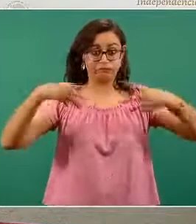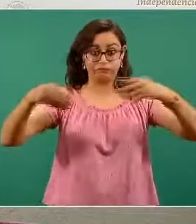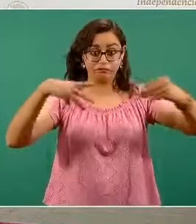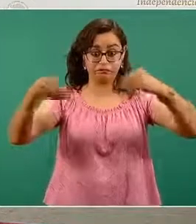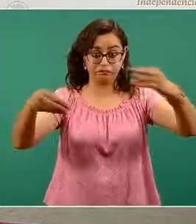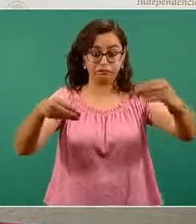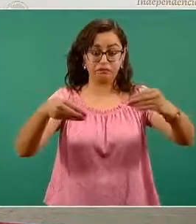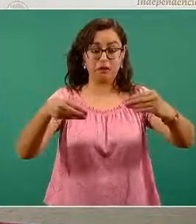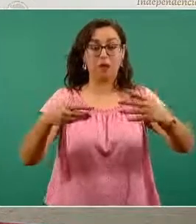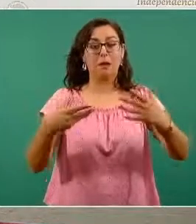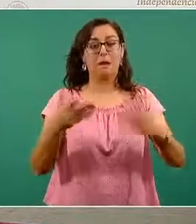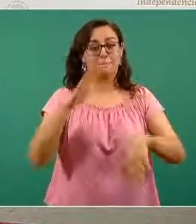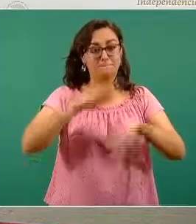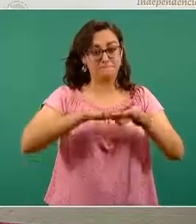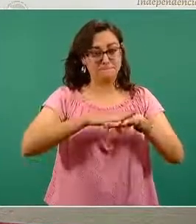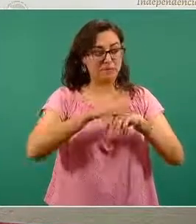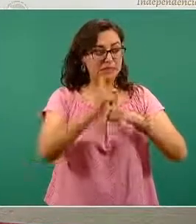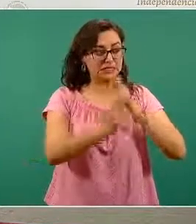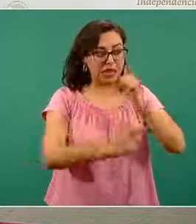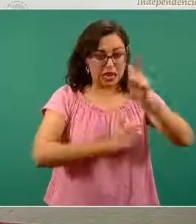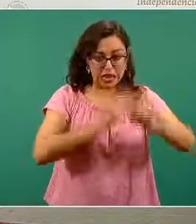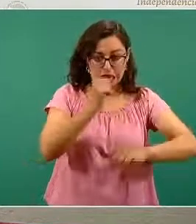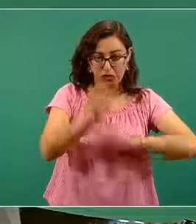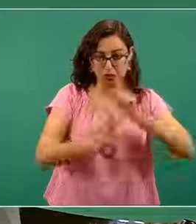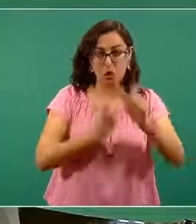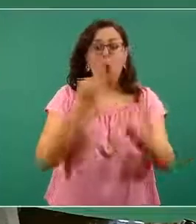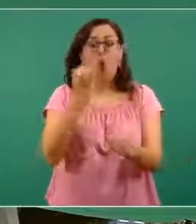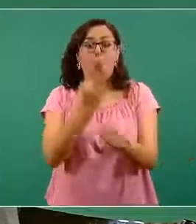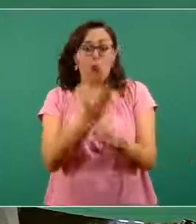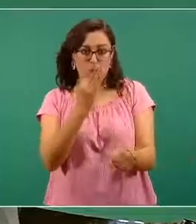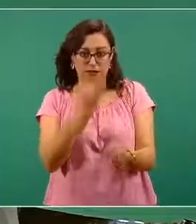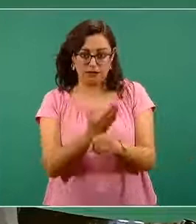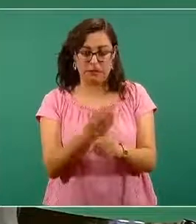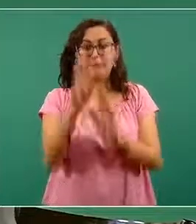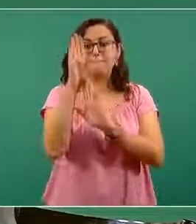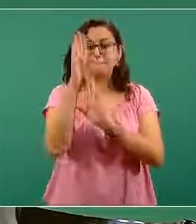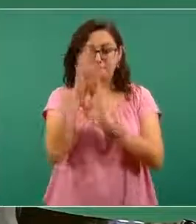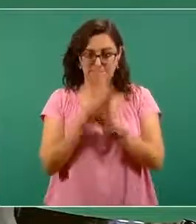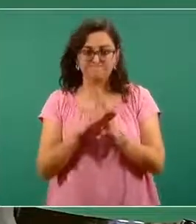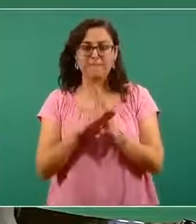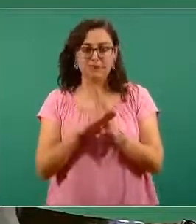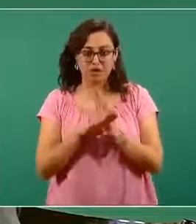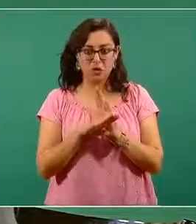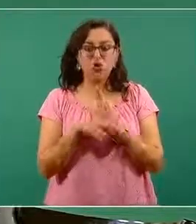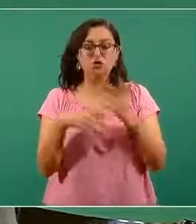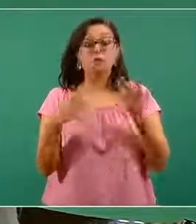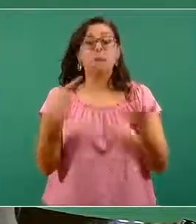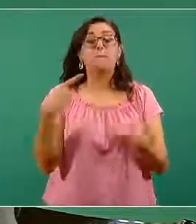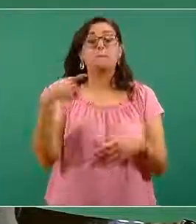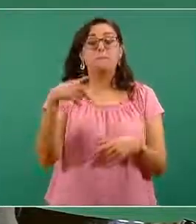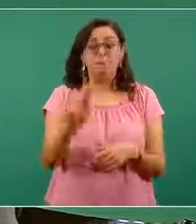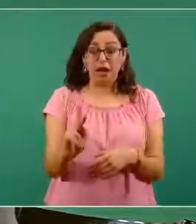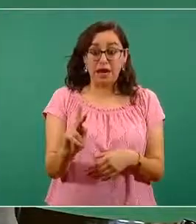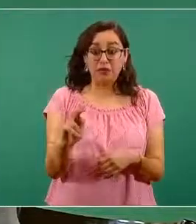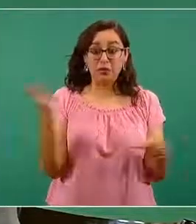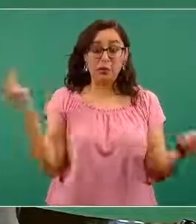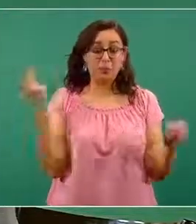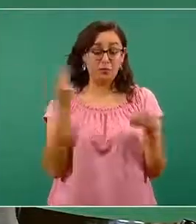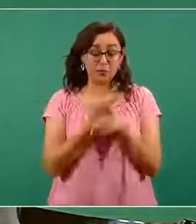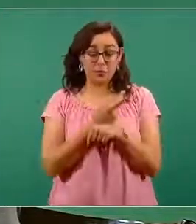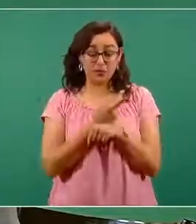año pasado y pues existe este riesgo. Evidentemente el riesgo se incrementa